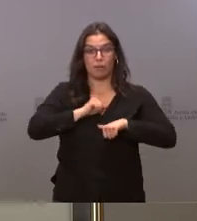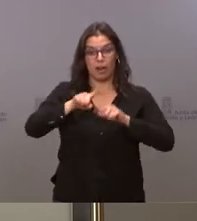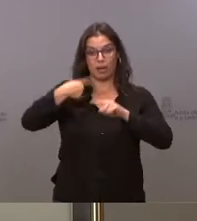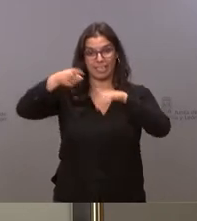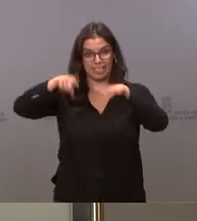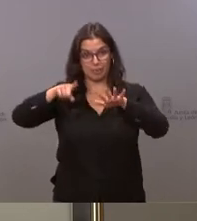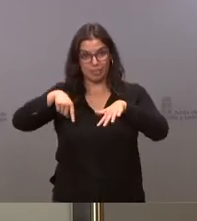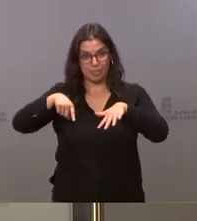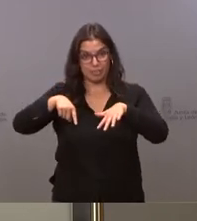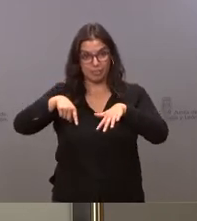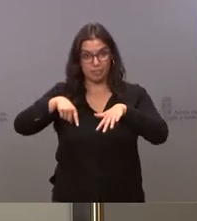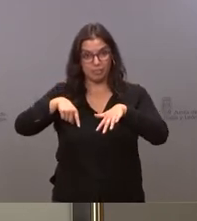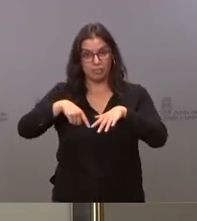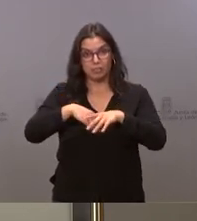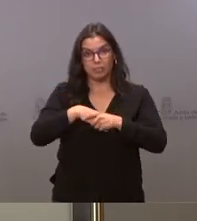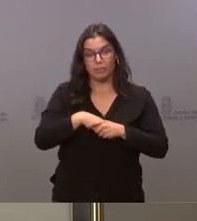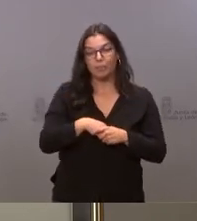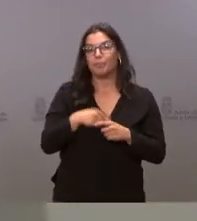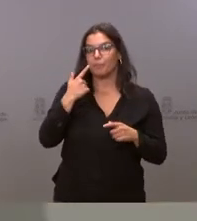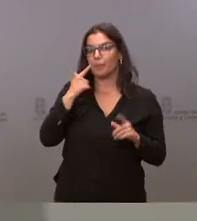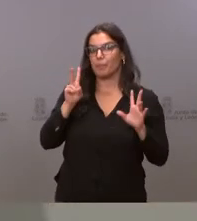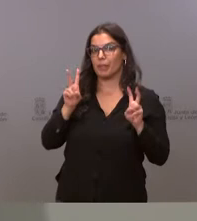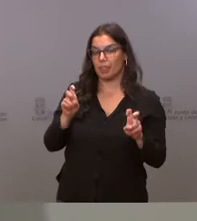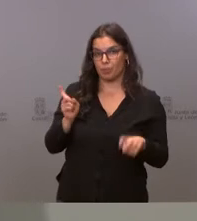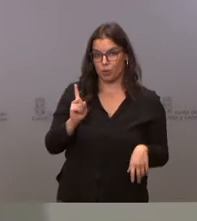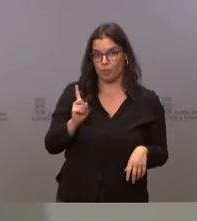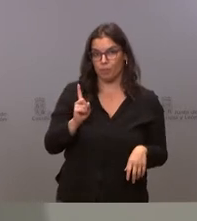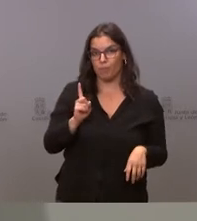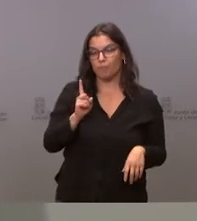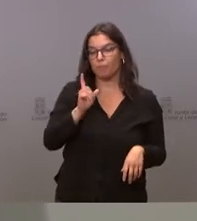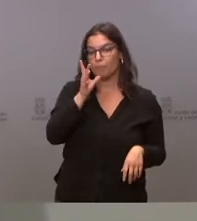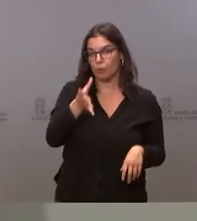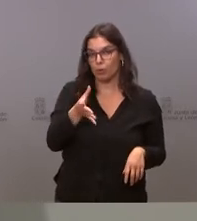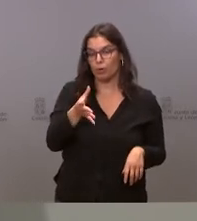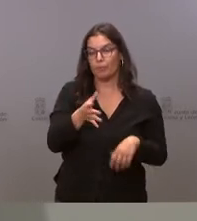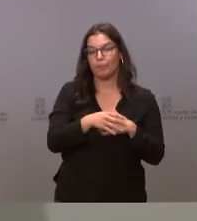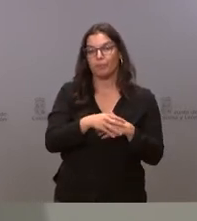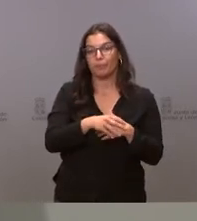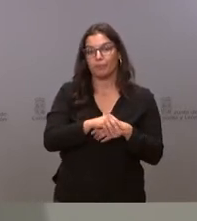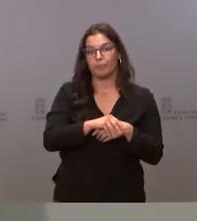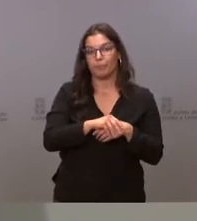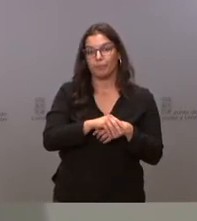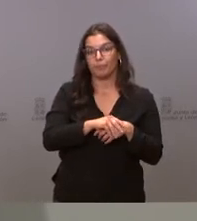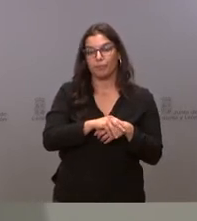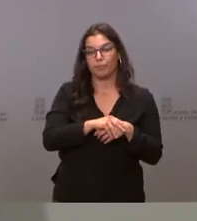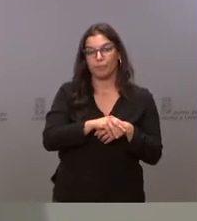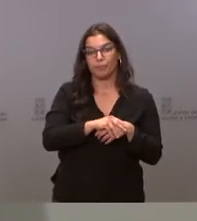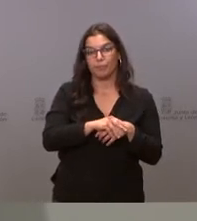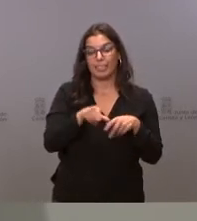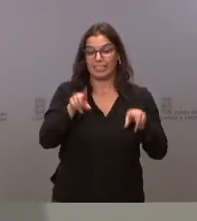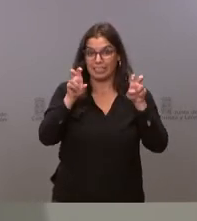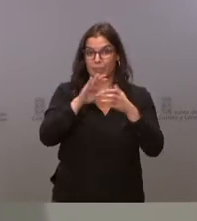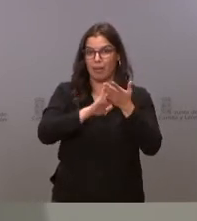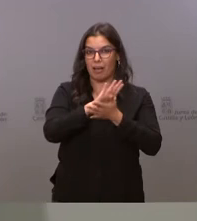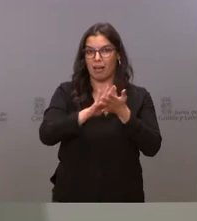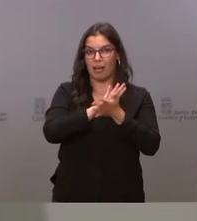la segunda dosis. Si puede haber una colisión con... En principio no porque lo que estaba este asunto se comentó